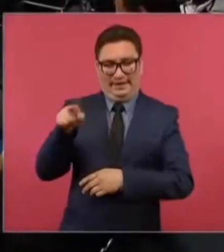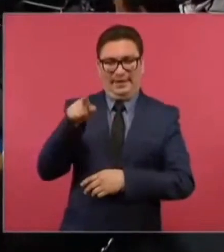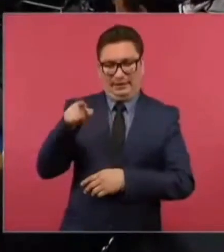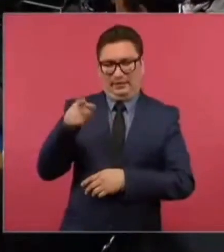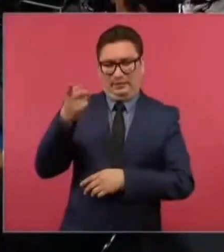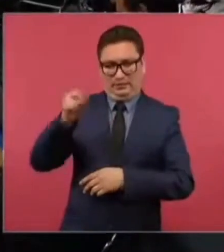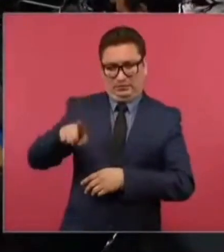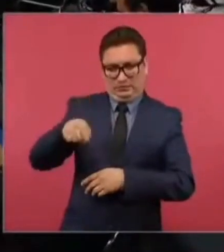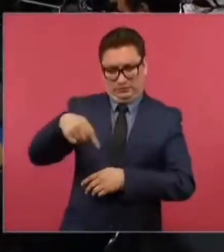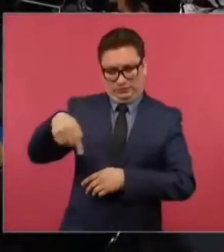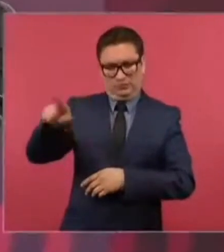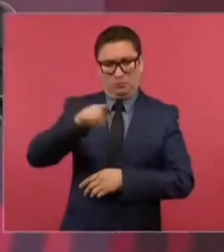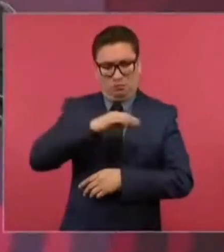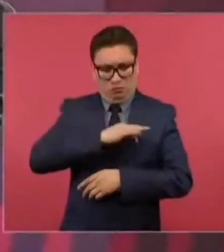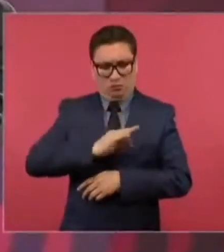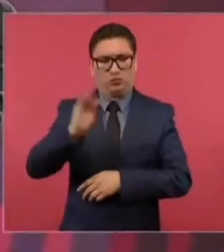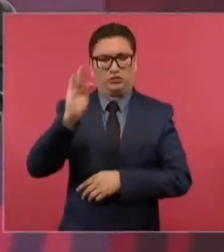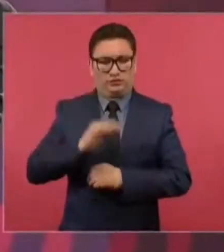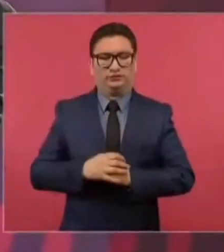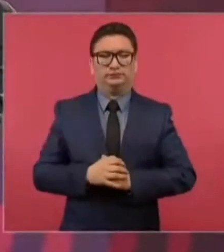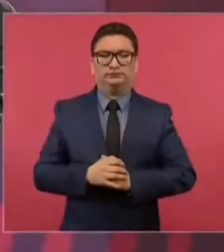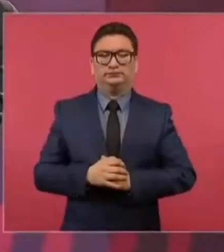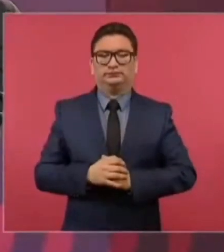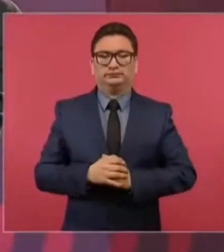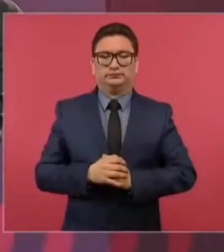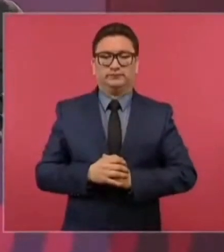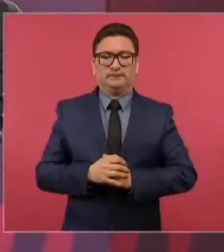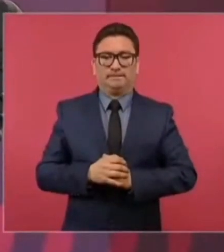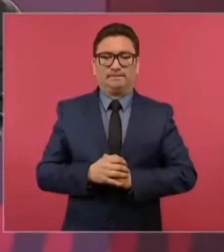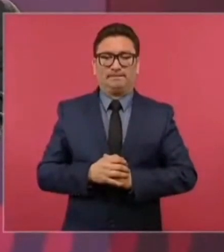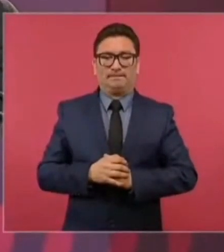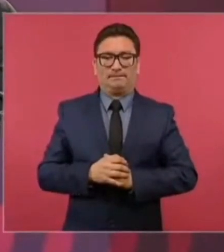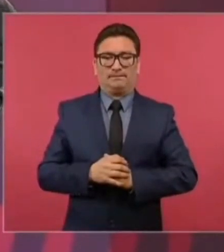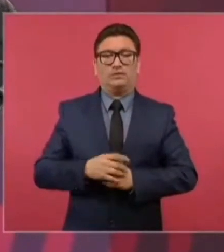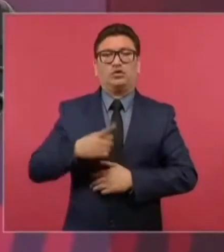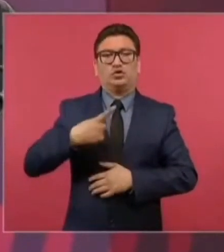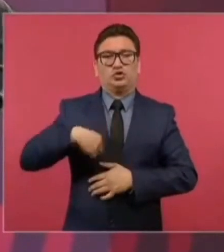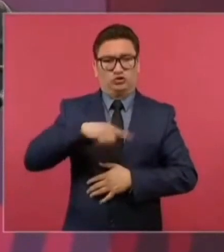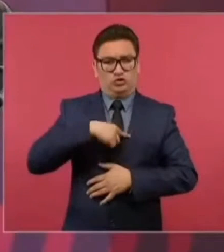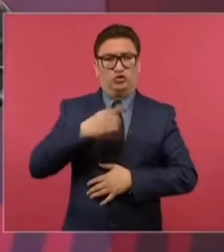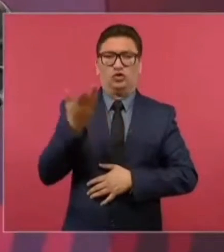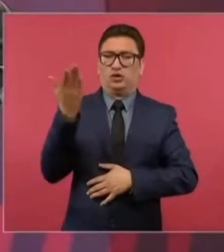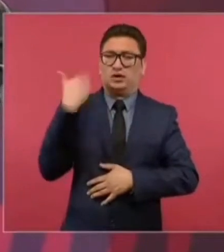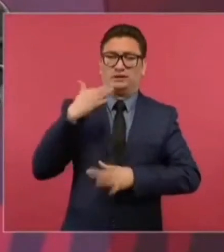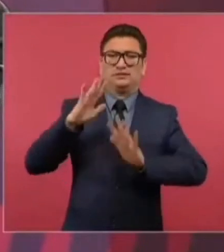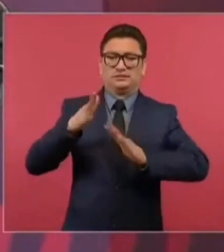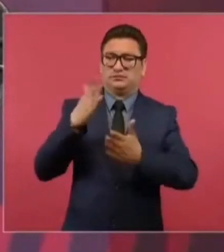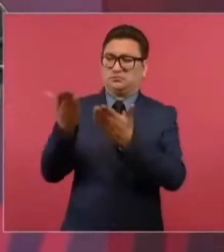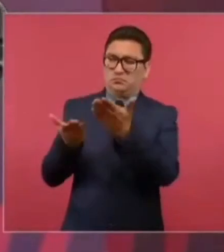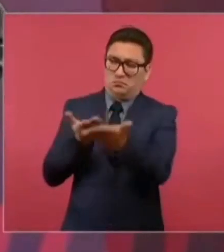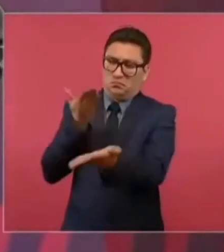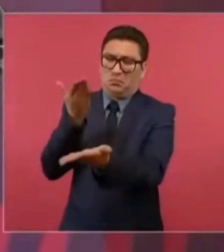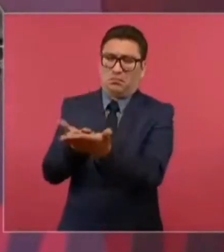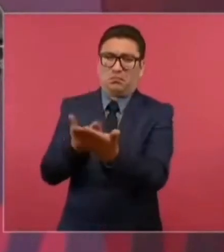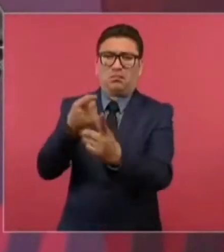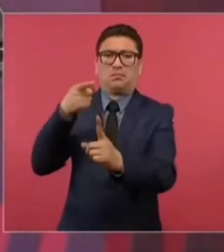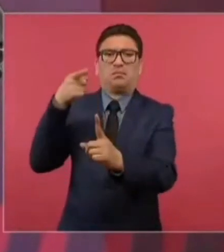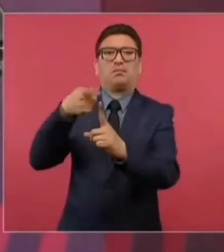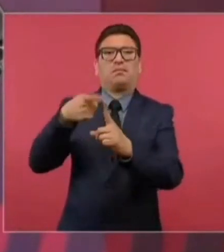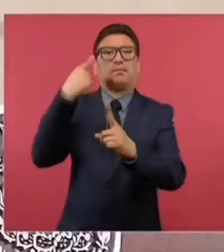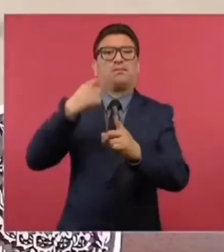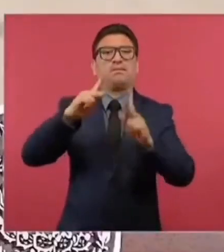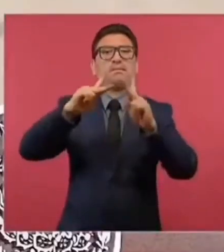encomienda. Hemos hecho una propuesta para conseguir la paz.